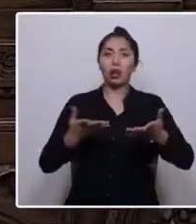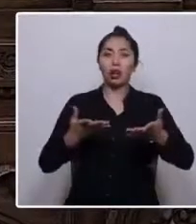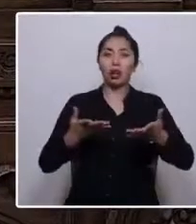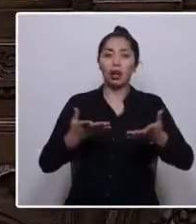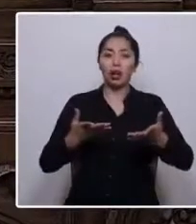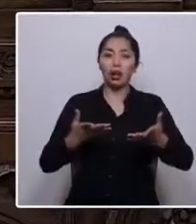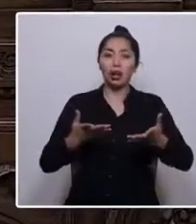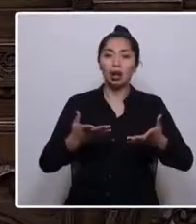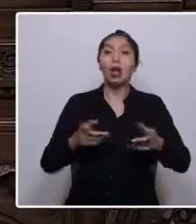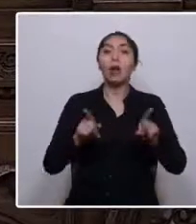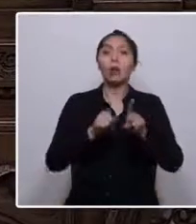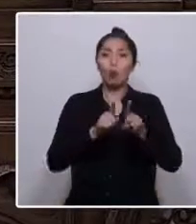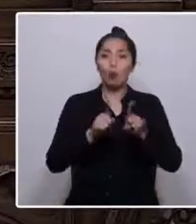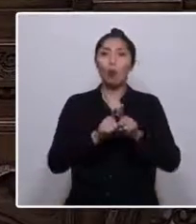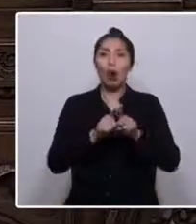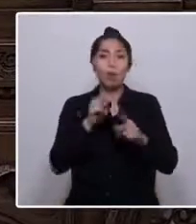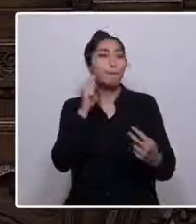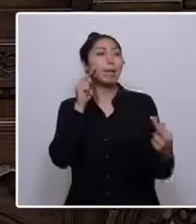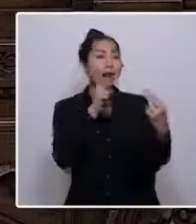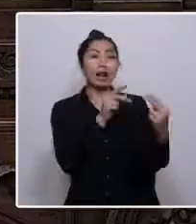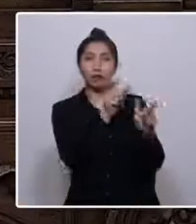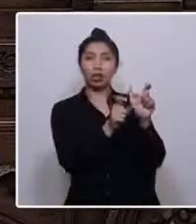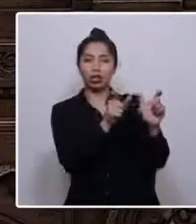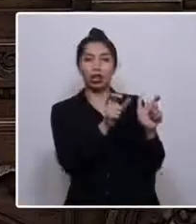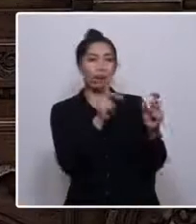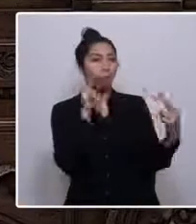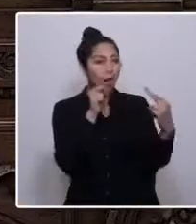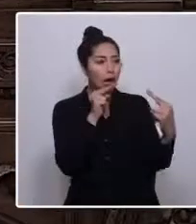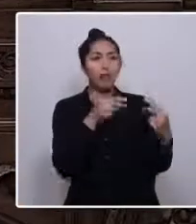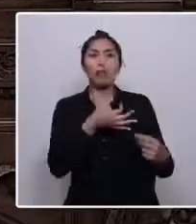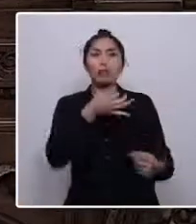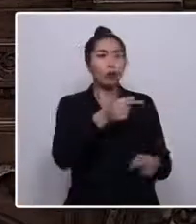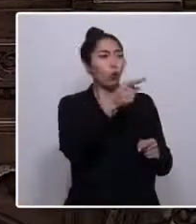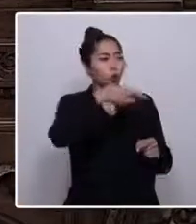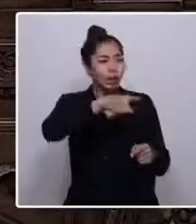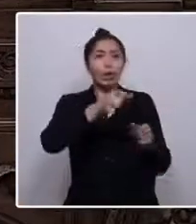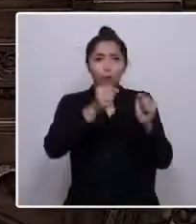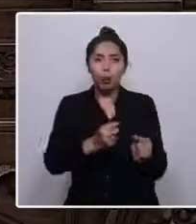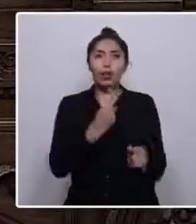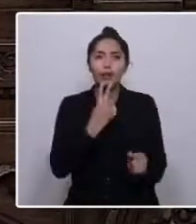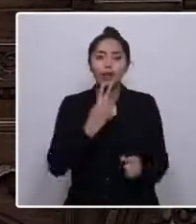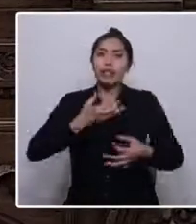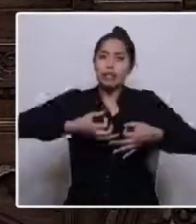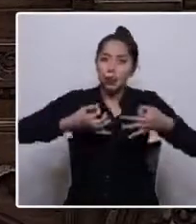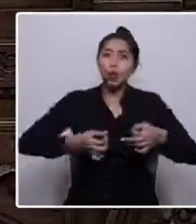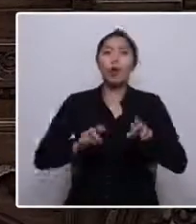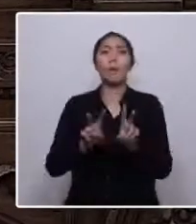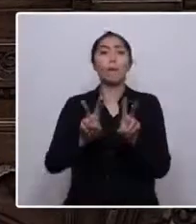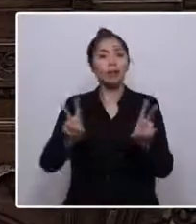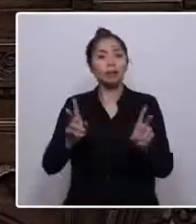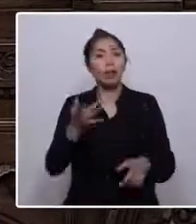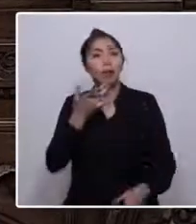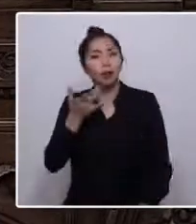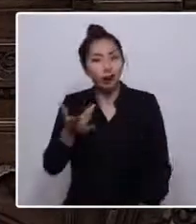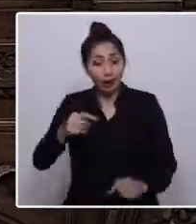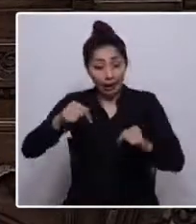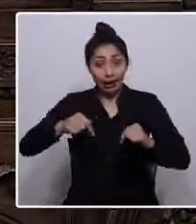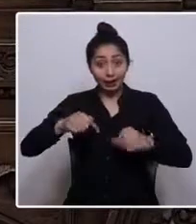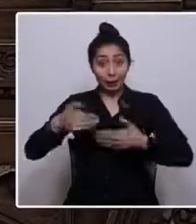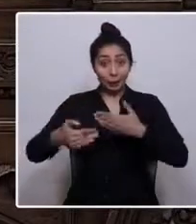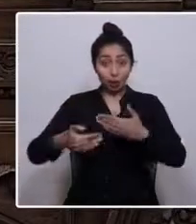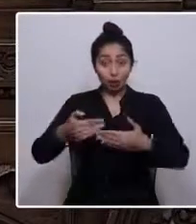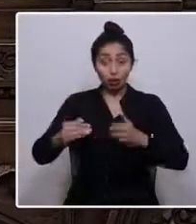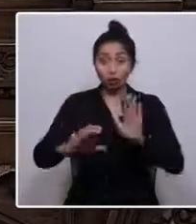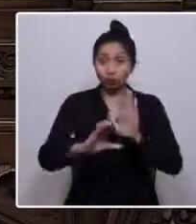como Héctor y Karen y decirles que pueden vivir seguros y en paz. ¿Por qué? Porque este proceso constitucional